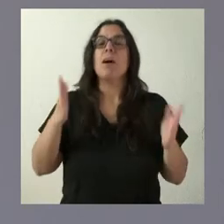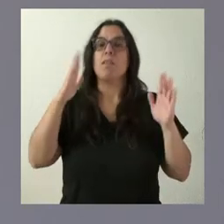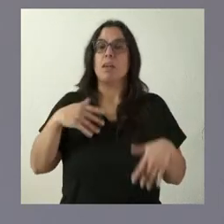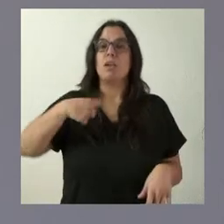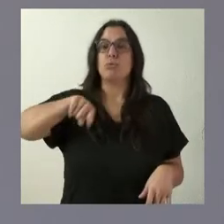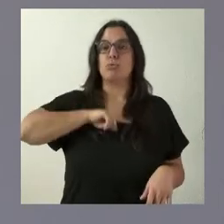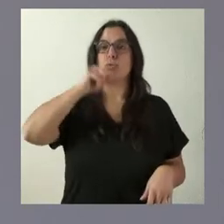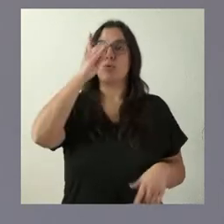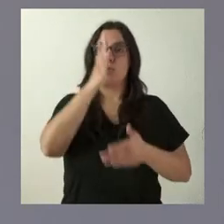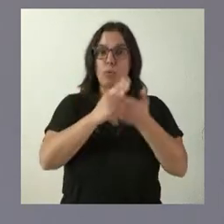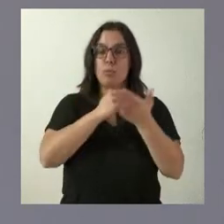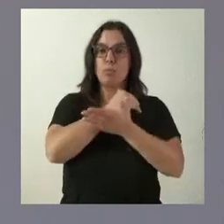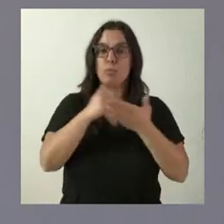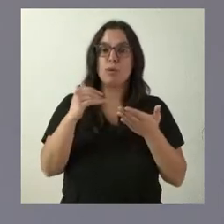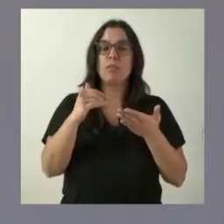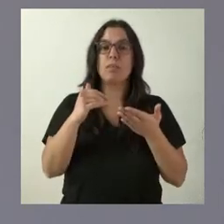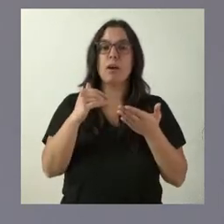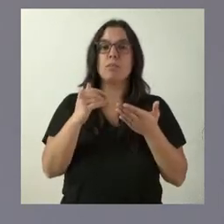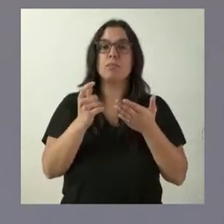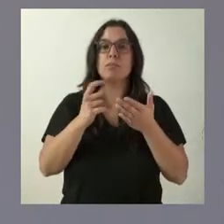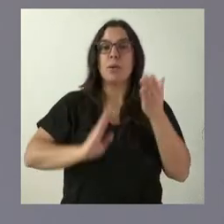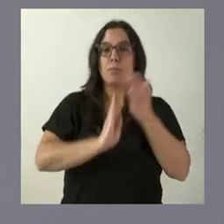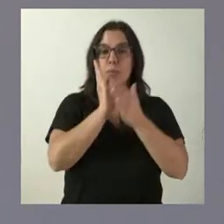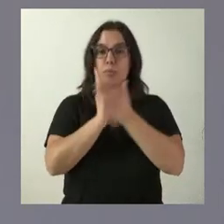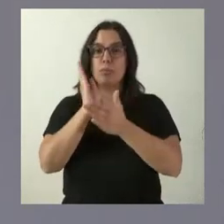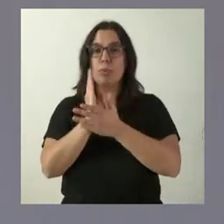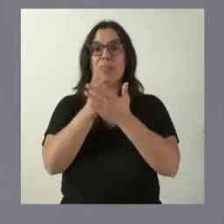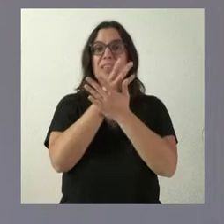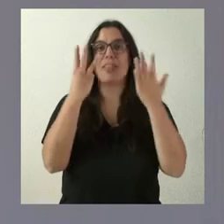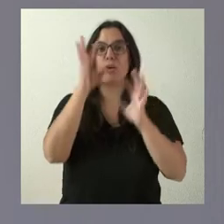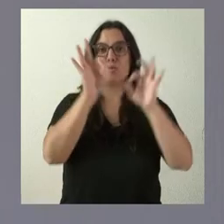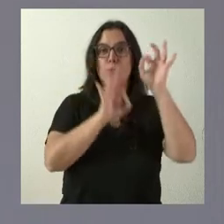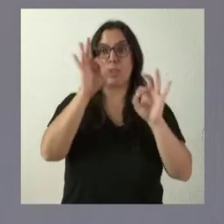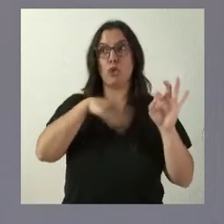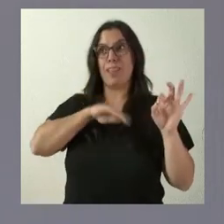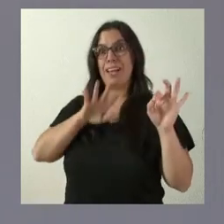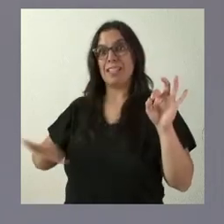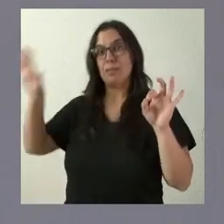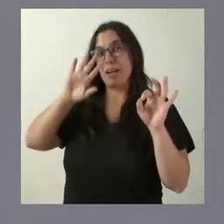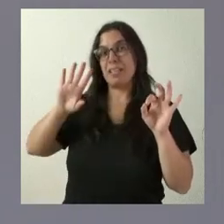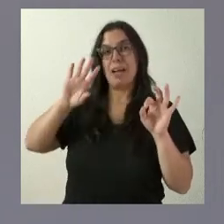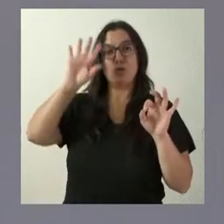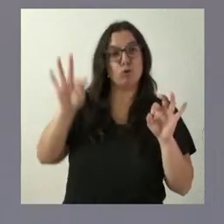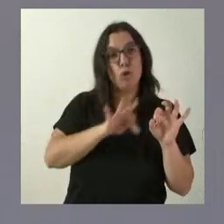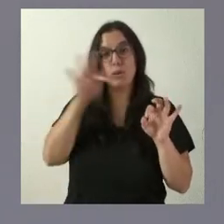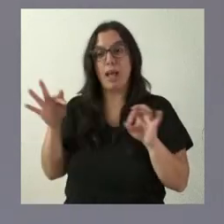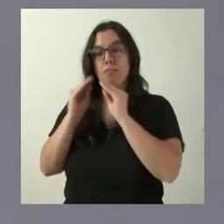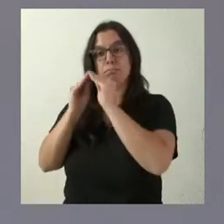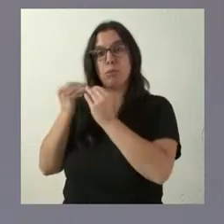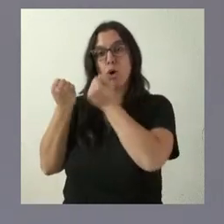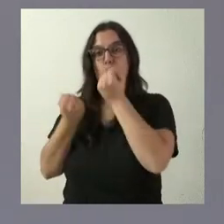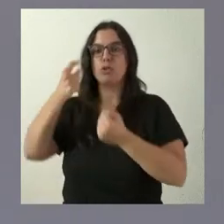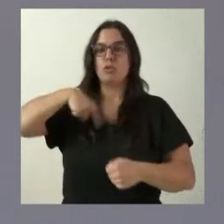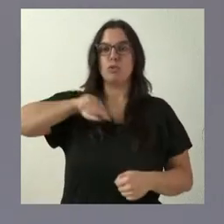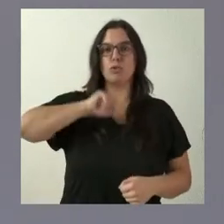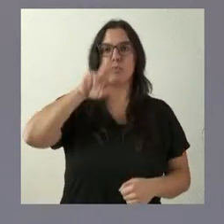comunidad autónoma produjo el 18% de toda la producción española de automóviles, lo que nos situó también un año